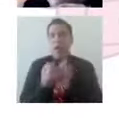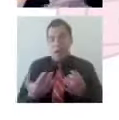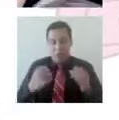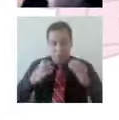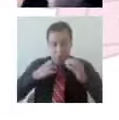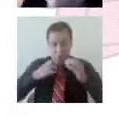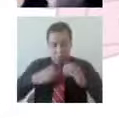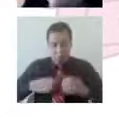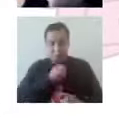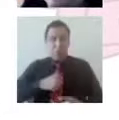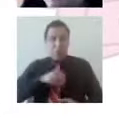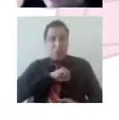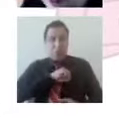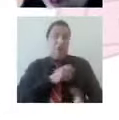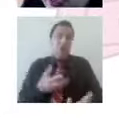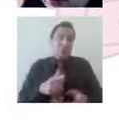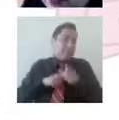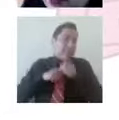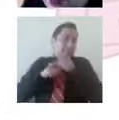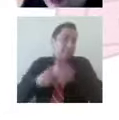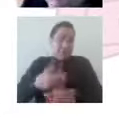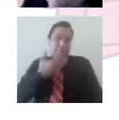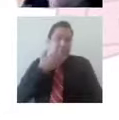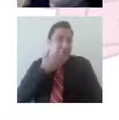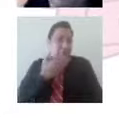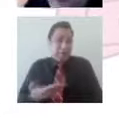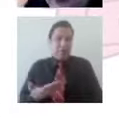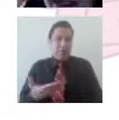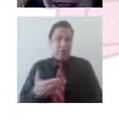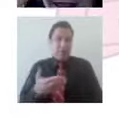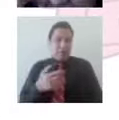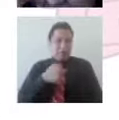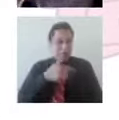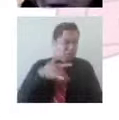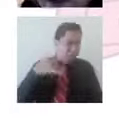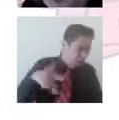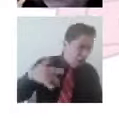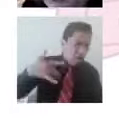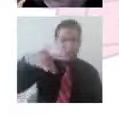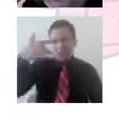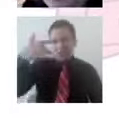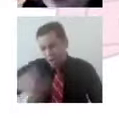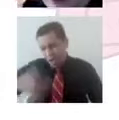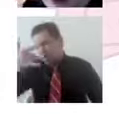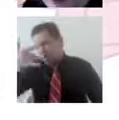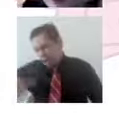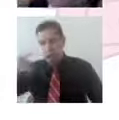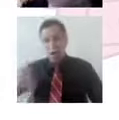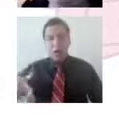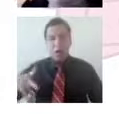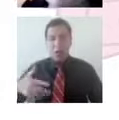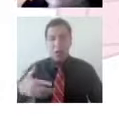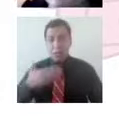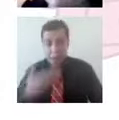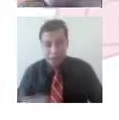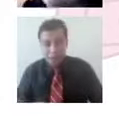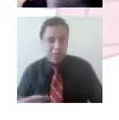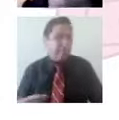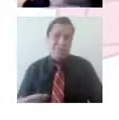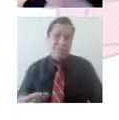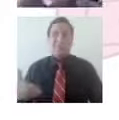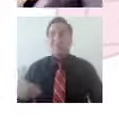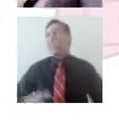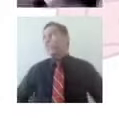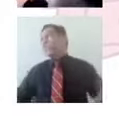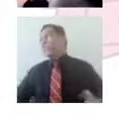dependiendo de inclusive cómo nos sentimos en el cuerpo, qué identificamos en los pensamientos o cómo nos relacionamos,